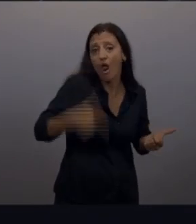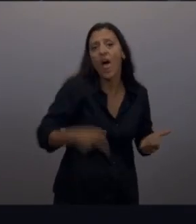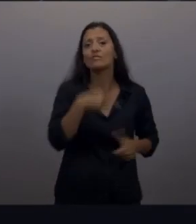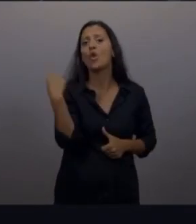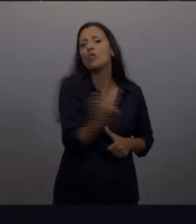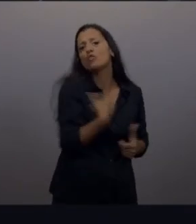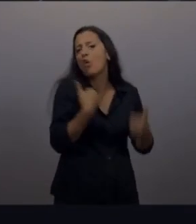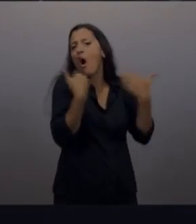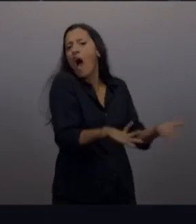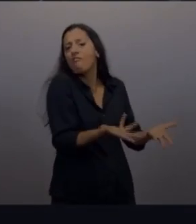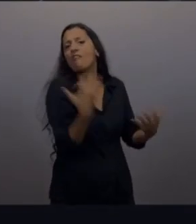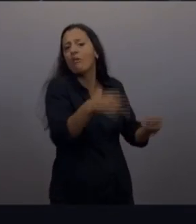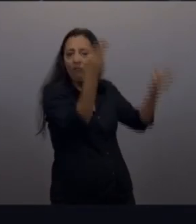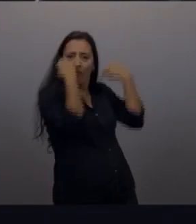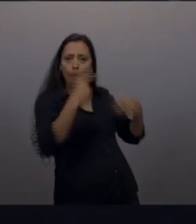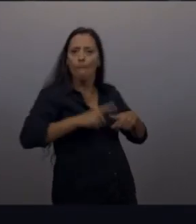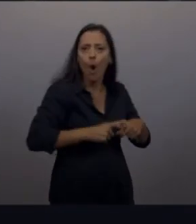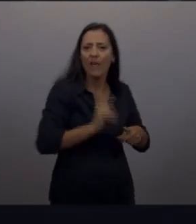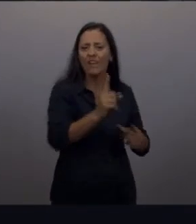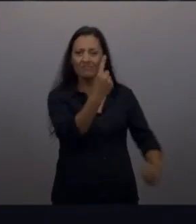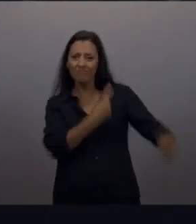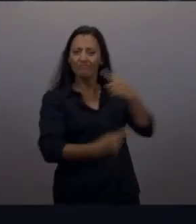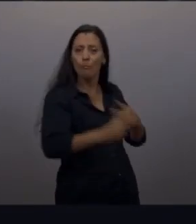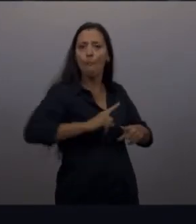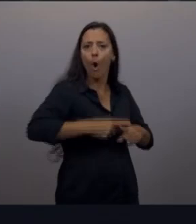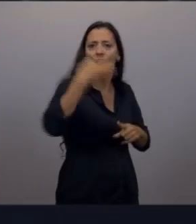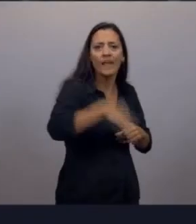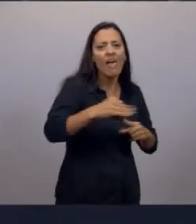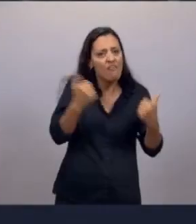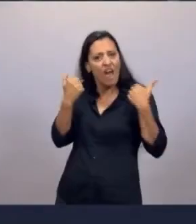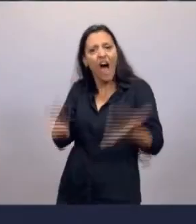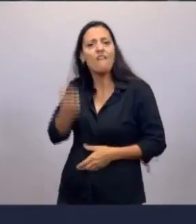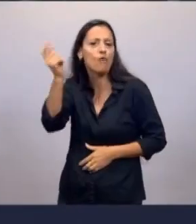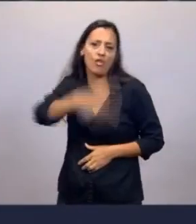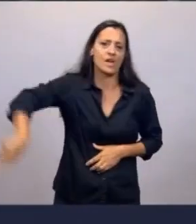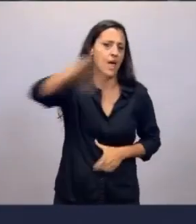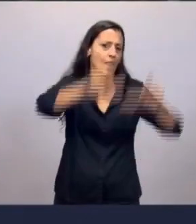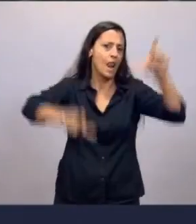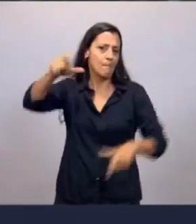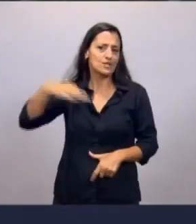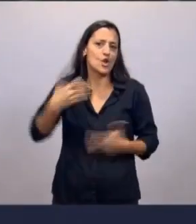servir a la política y no que la política existe para servir a los ciudadanos.